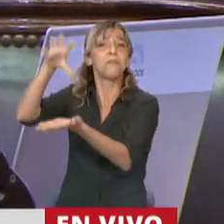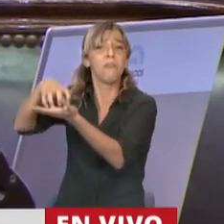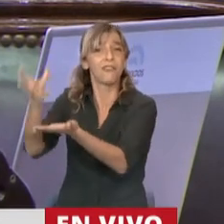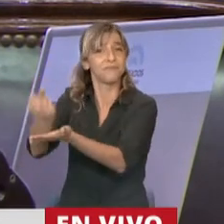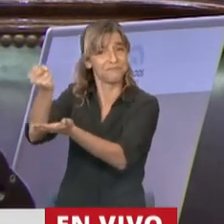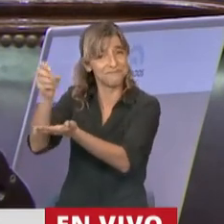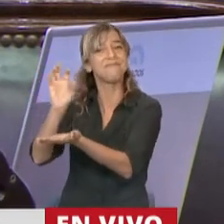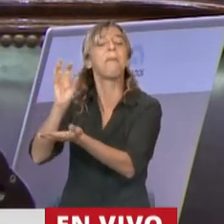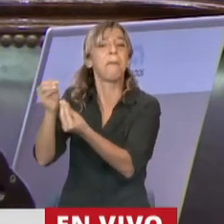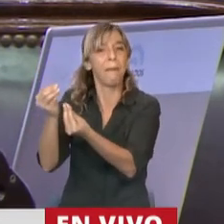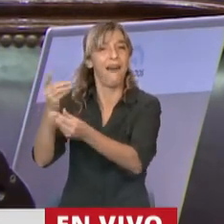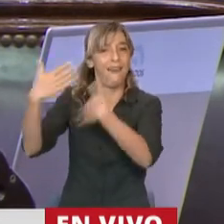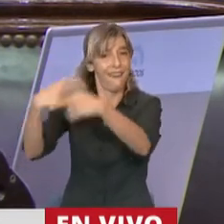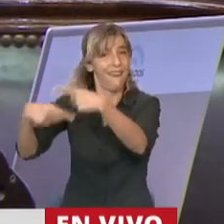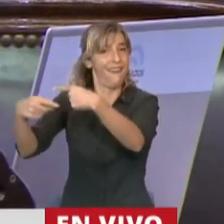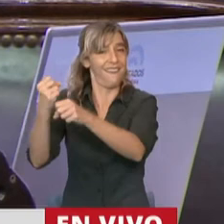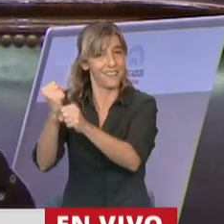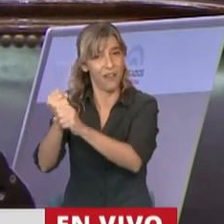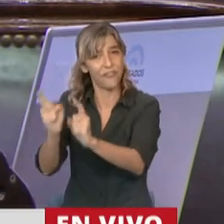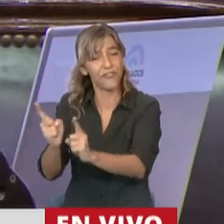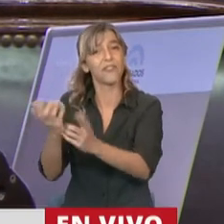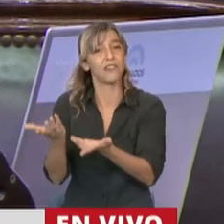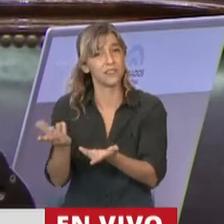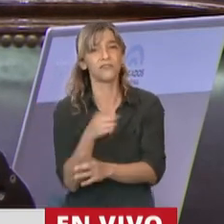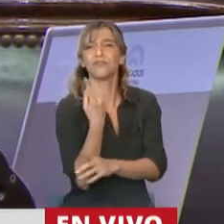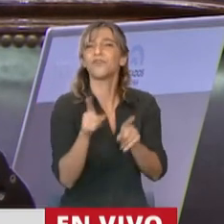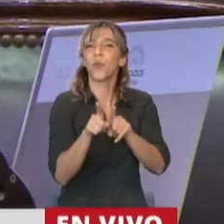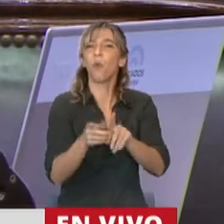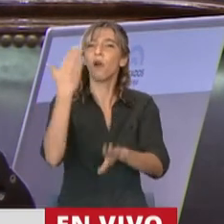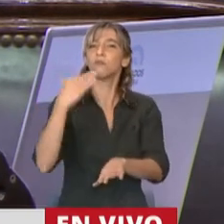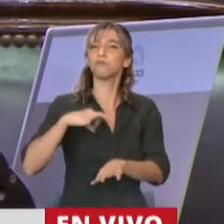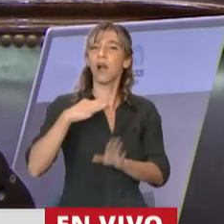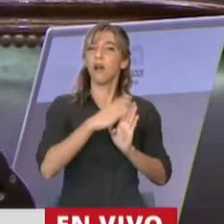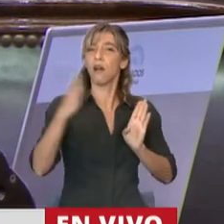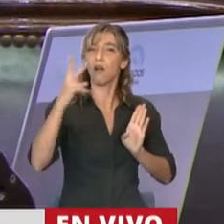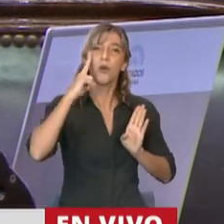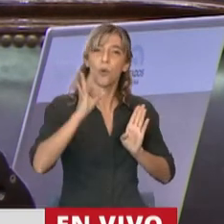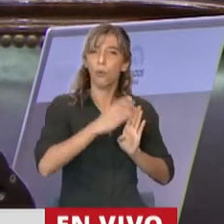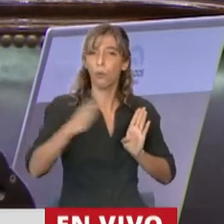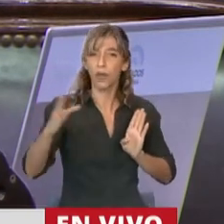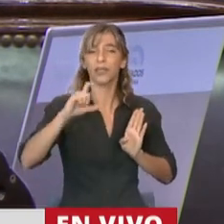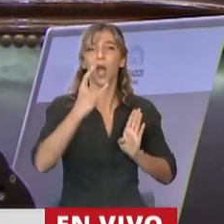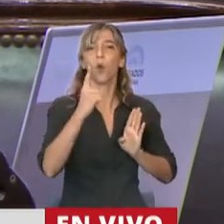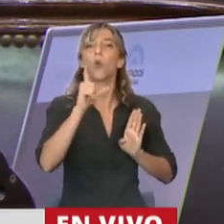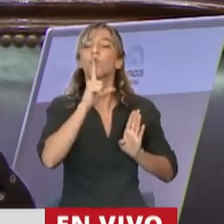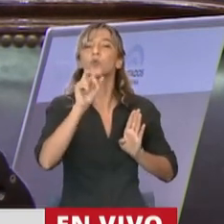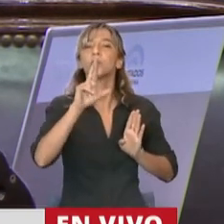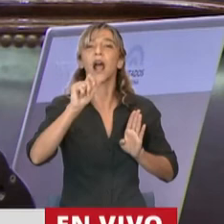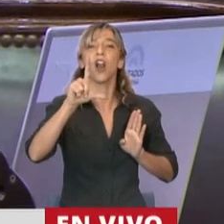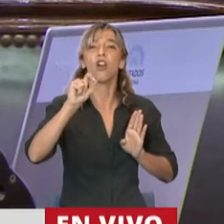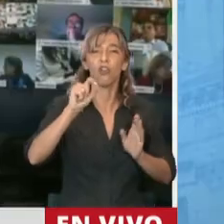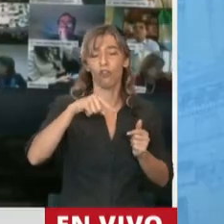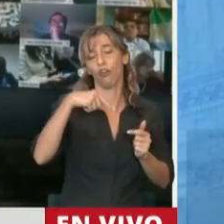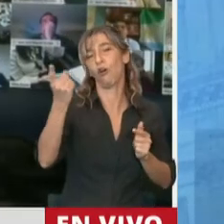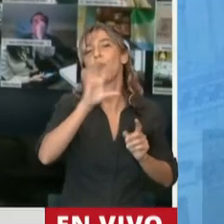y que, como lo vimos también en la década de los 90 en Cutralcó, en Moscón y en